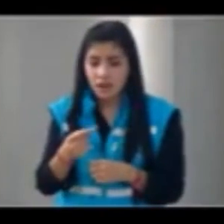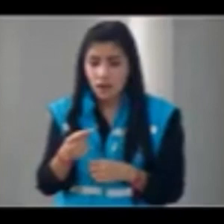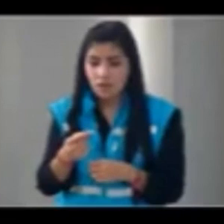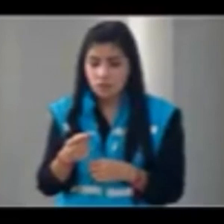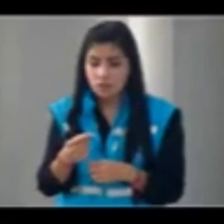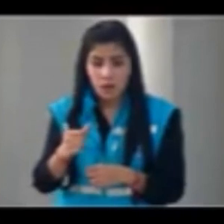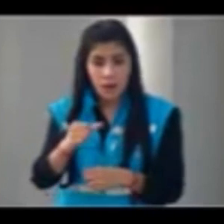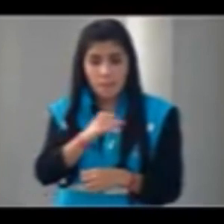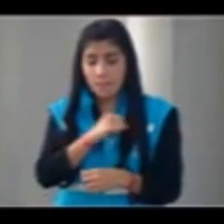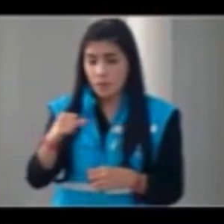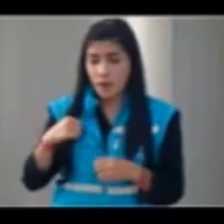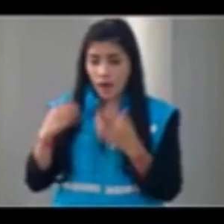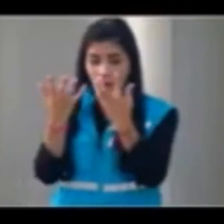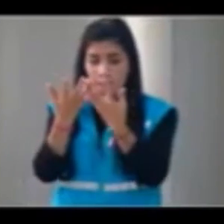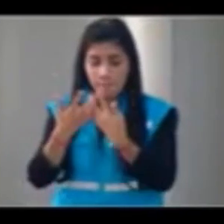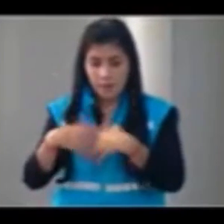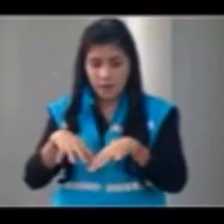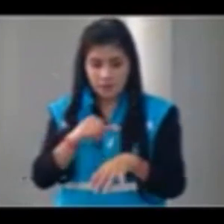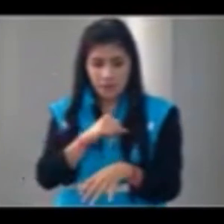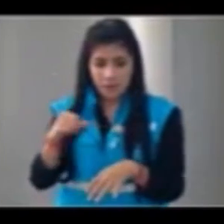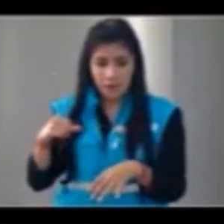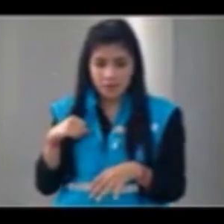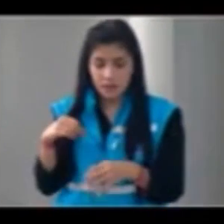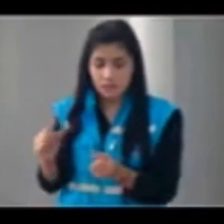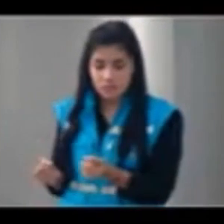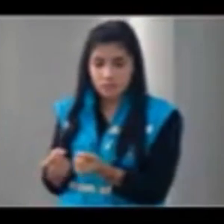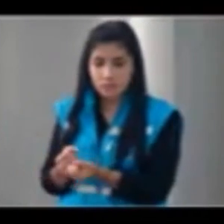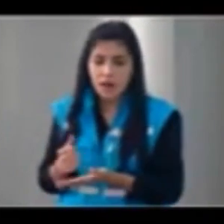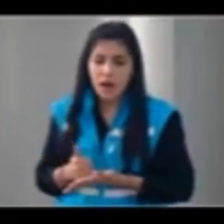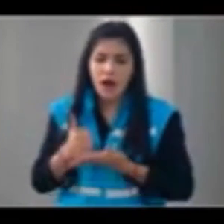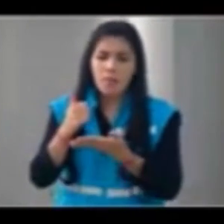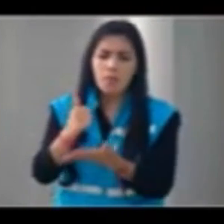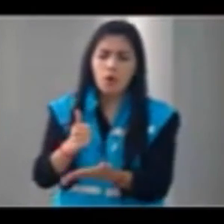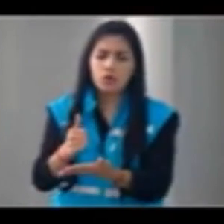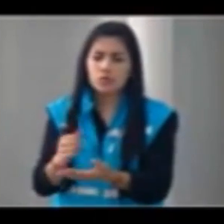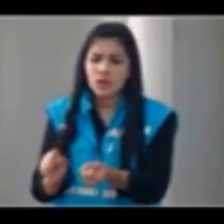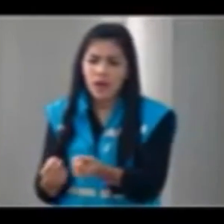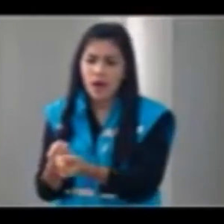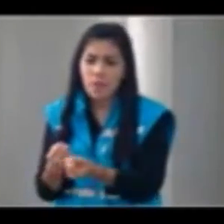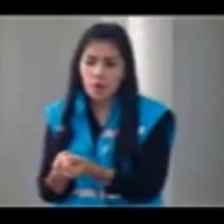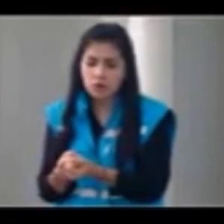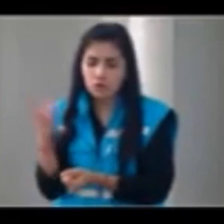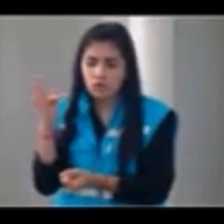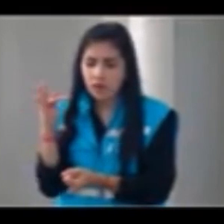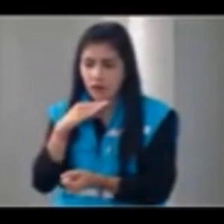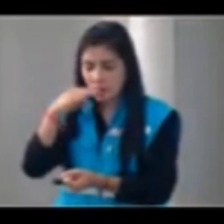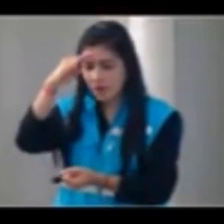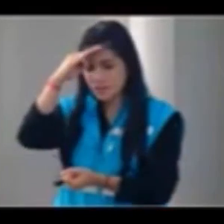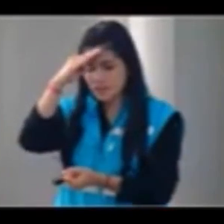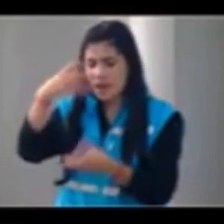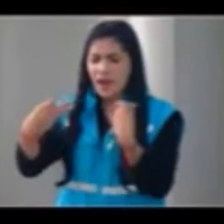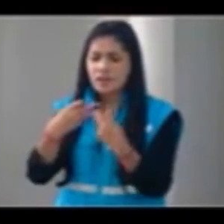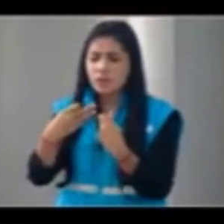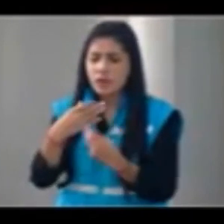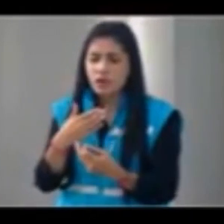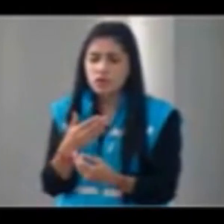es ¿qué fue lo que pasó con Telemedellín? ¿Qué puso Telemedellín para este concierto? Cuéntenos, por favor, de manera pública y también explíquenos cuáles son